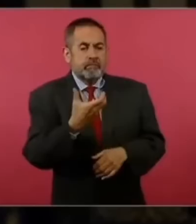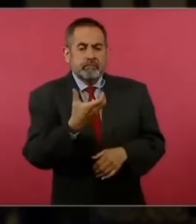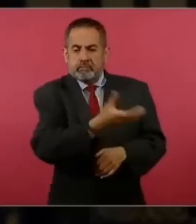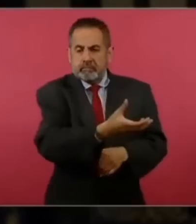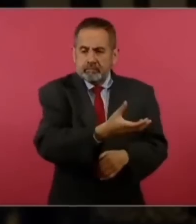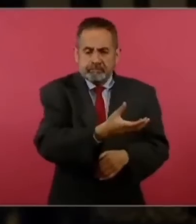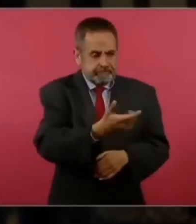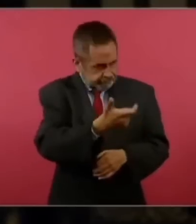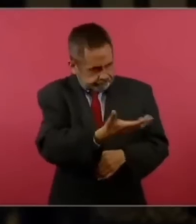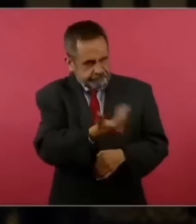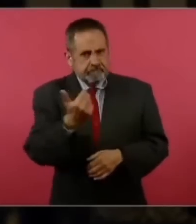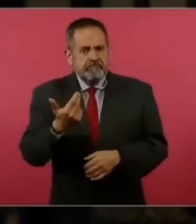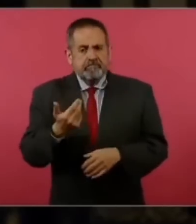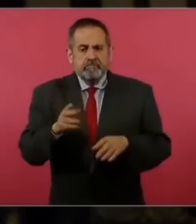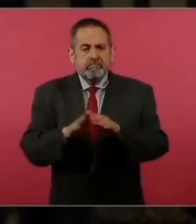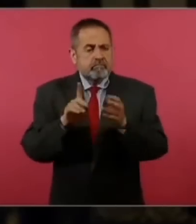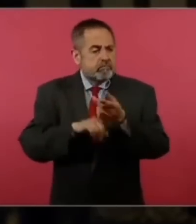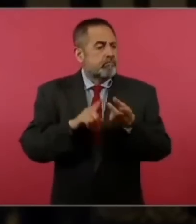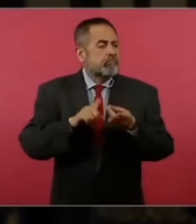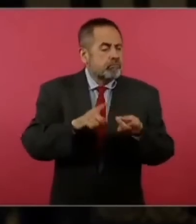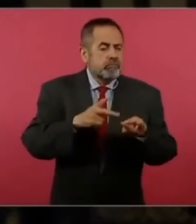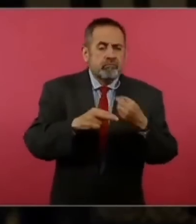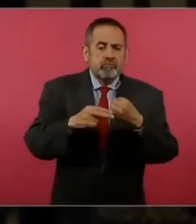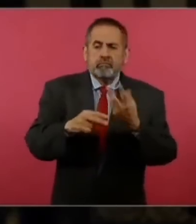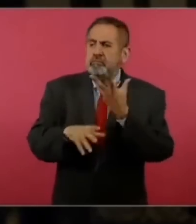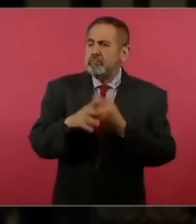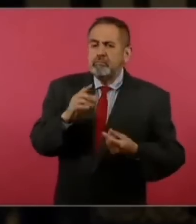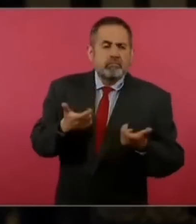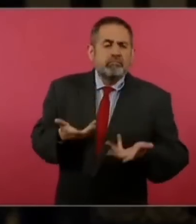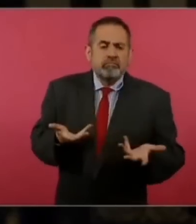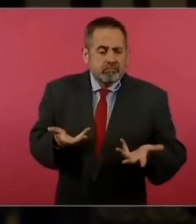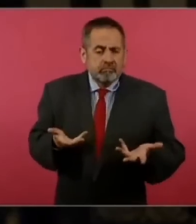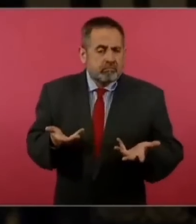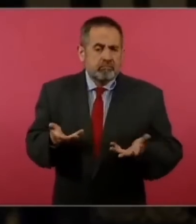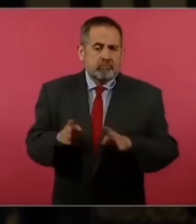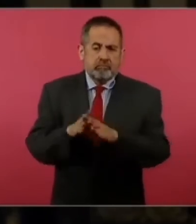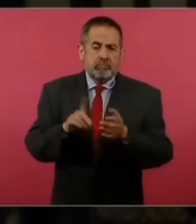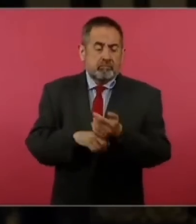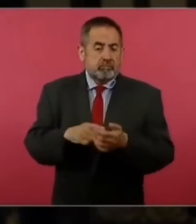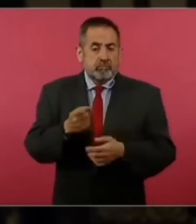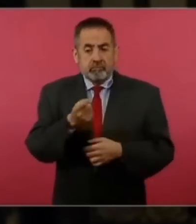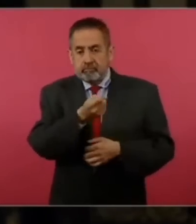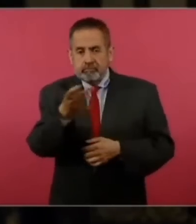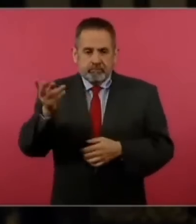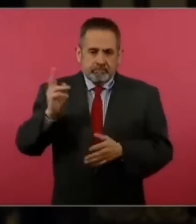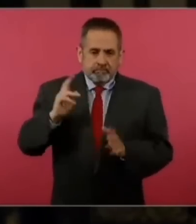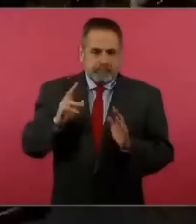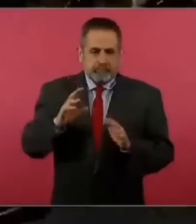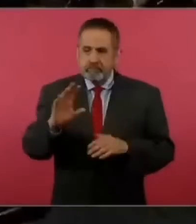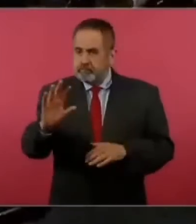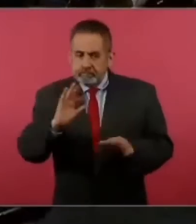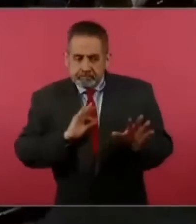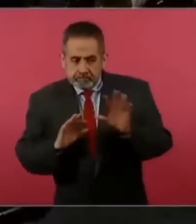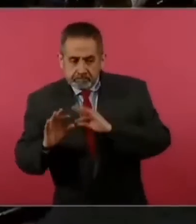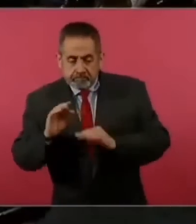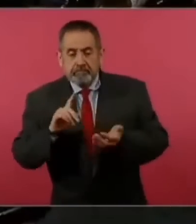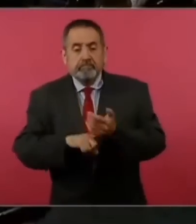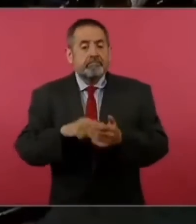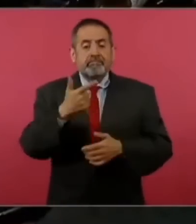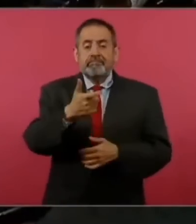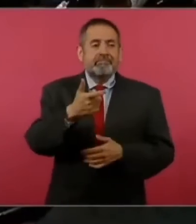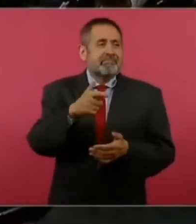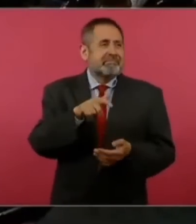se dé cuentas de dónde se de dónde se fue este dinero porque fuentes extraoficiales pues nos hablan de que